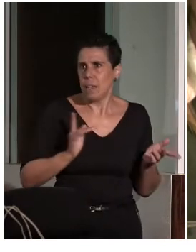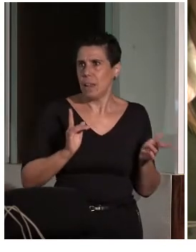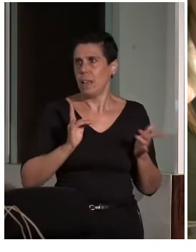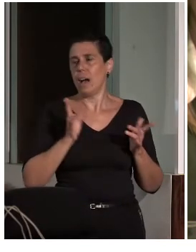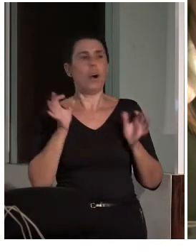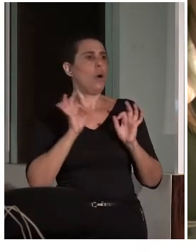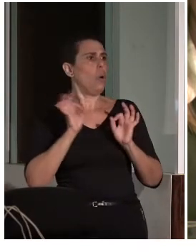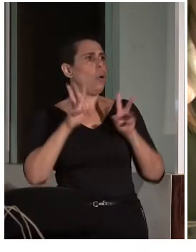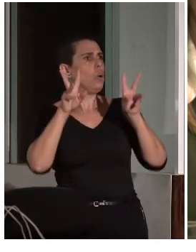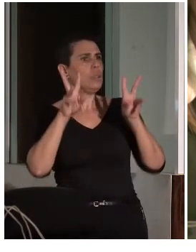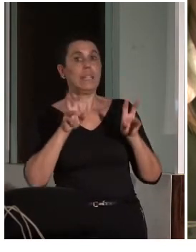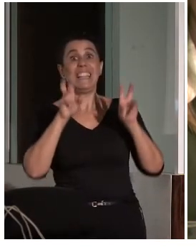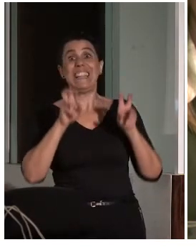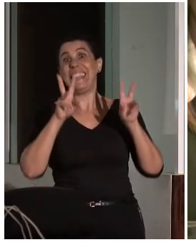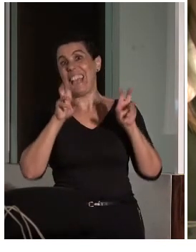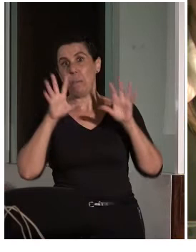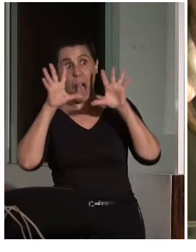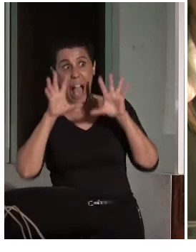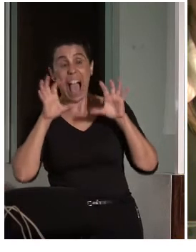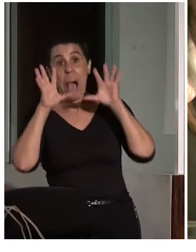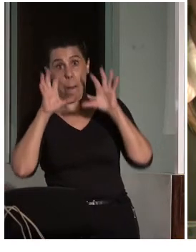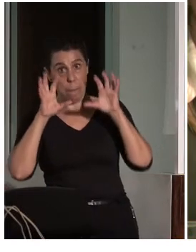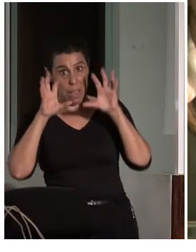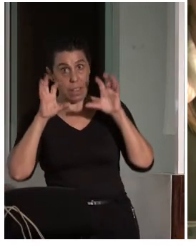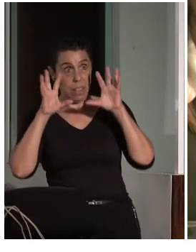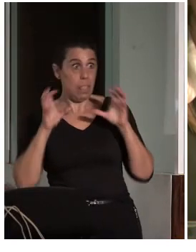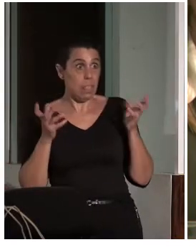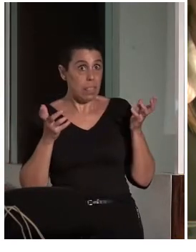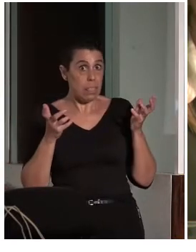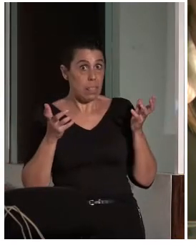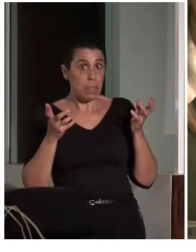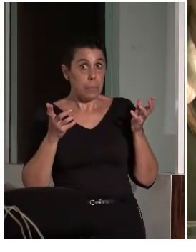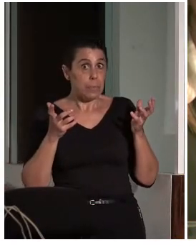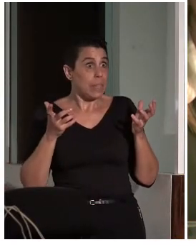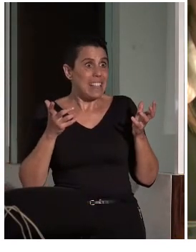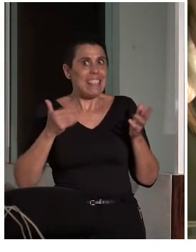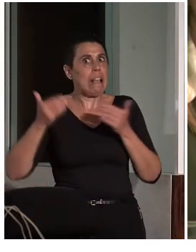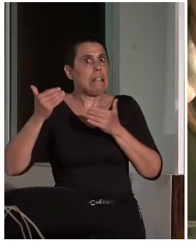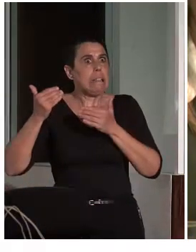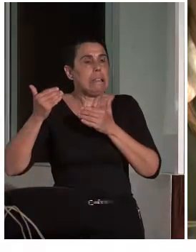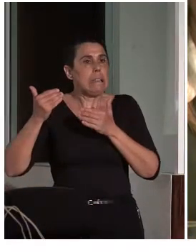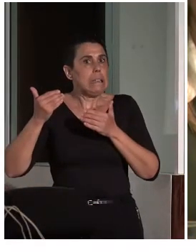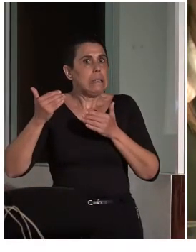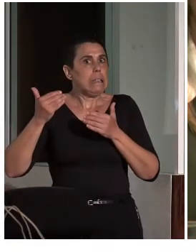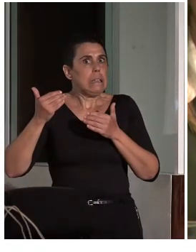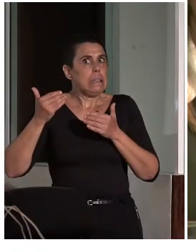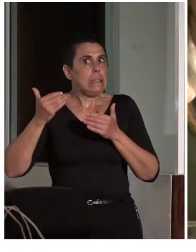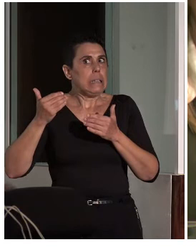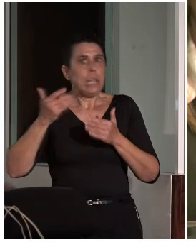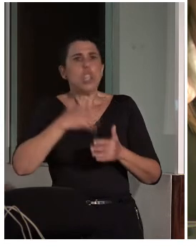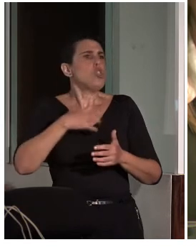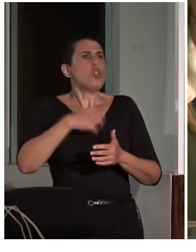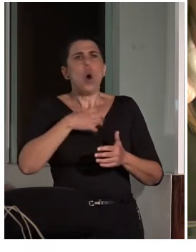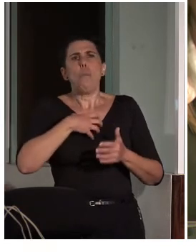aprendizaje en su momento, no han sido capaces de adquirir una formación